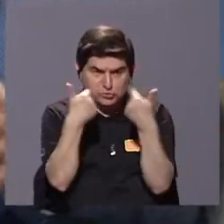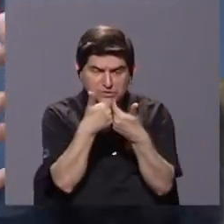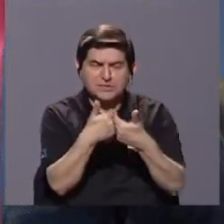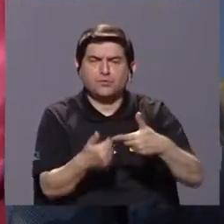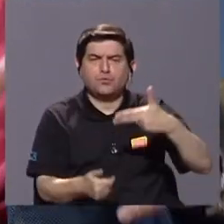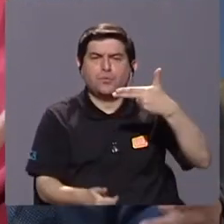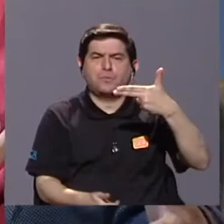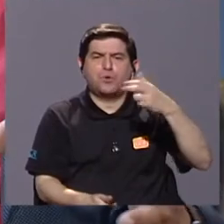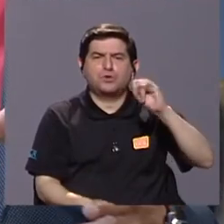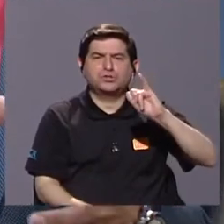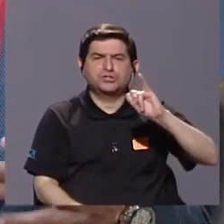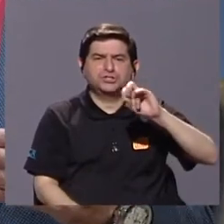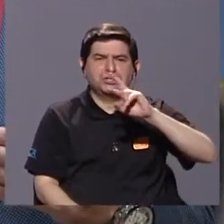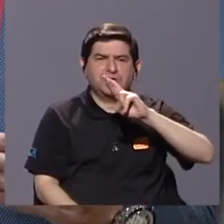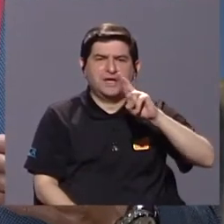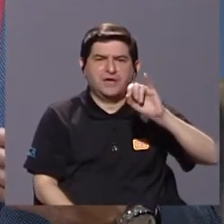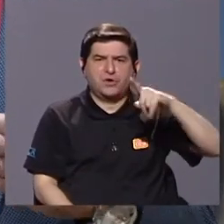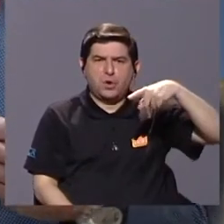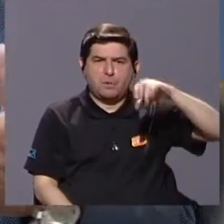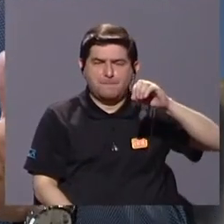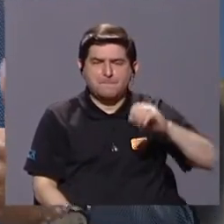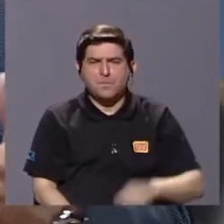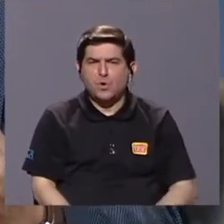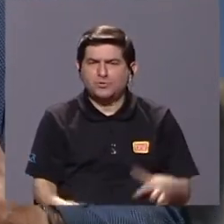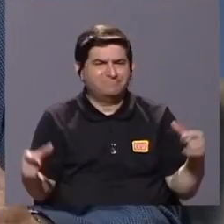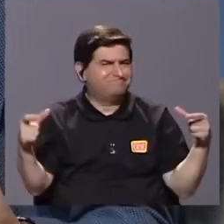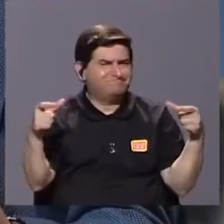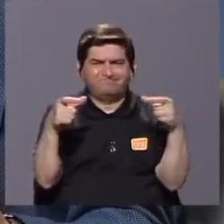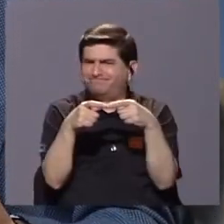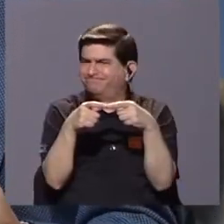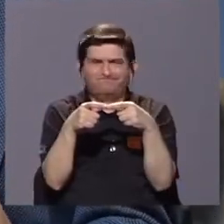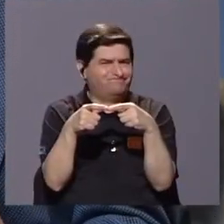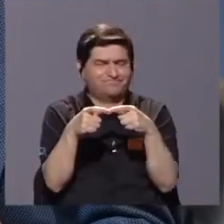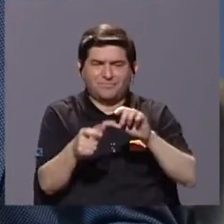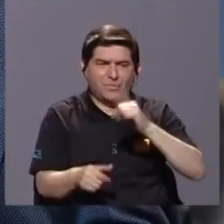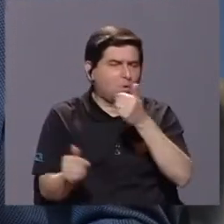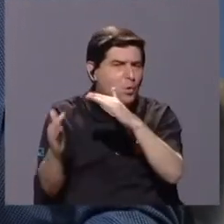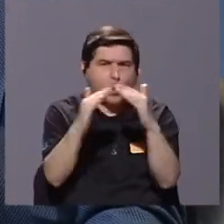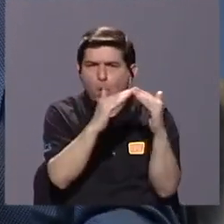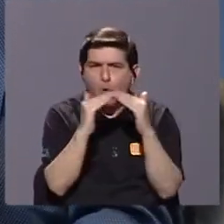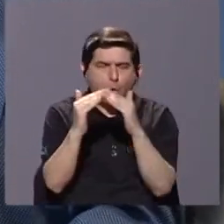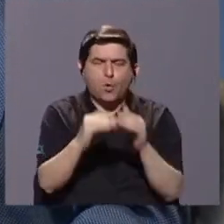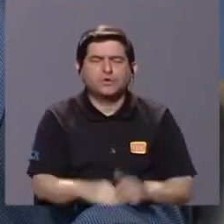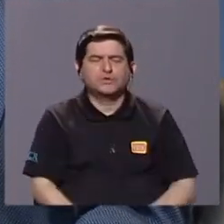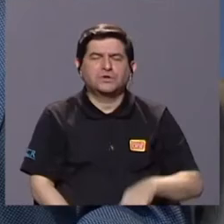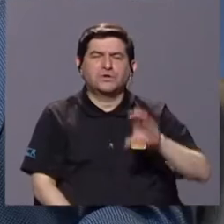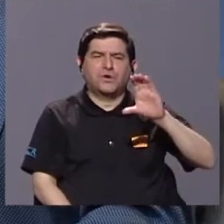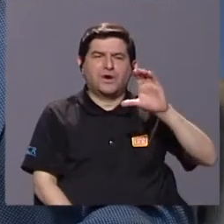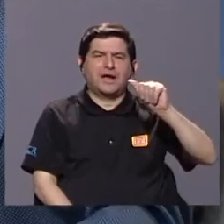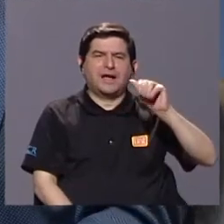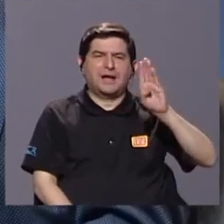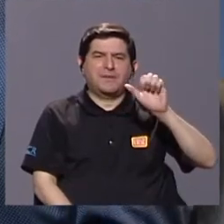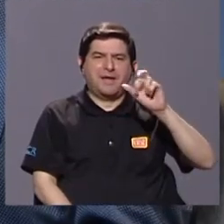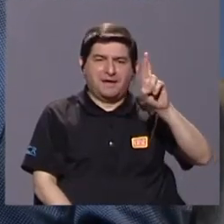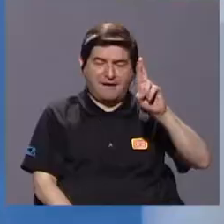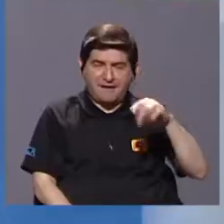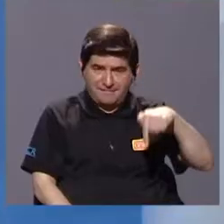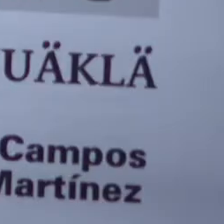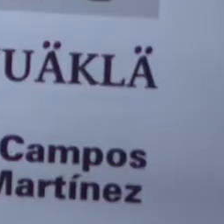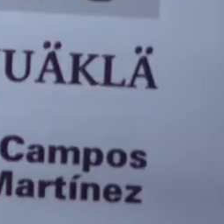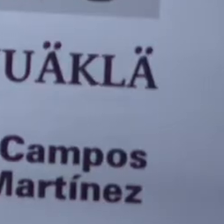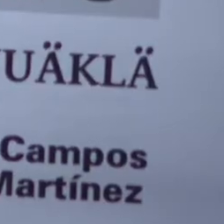Chirripó ha estado aislado o no conectado necesariamente con otras poblaciones Cabeca del país.